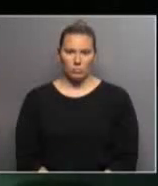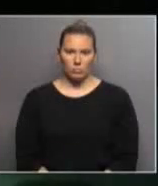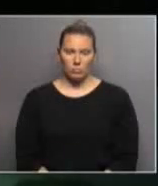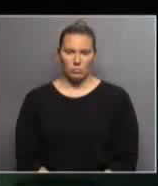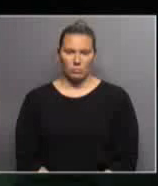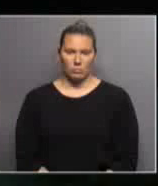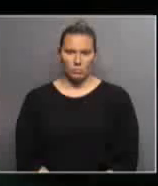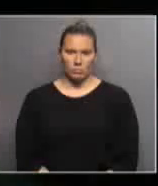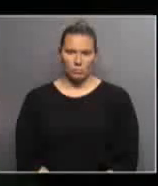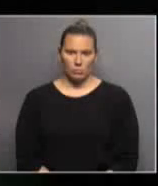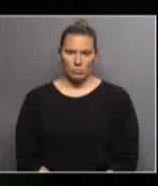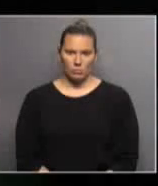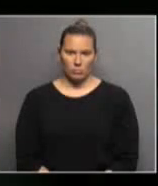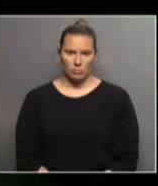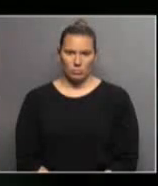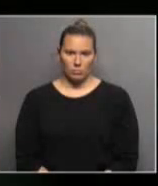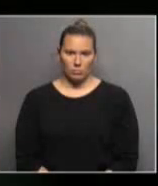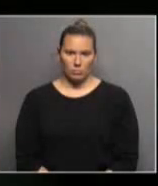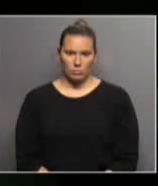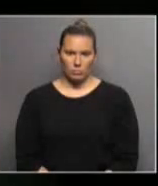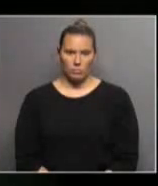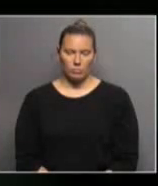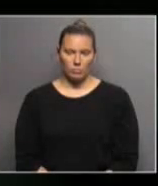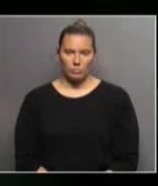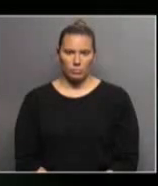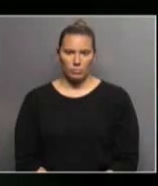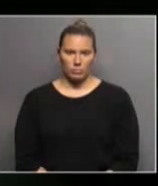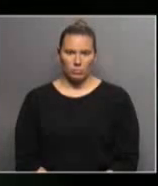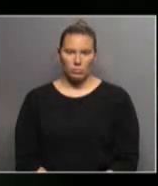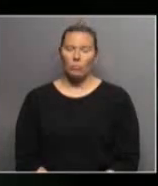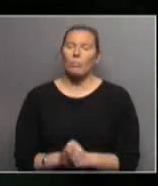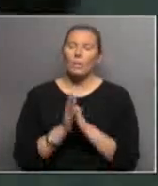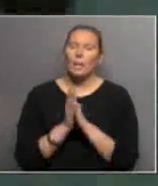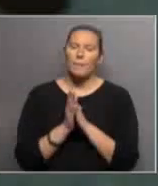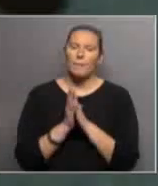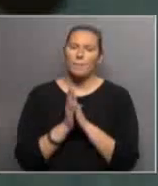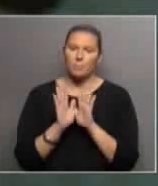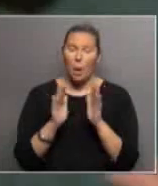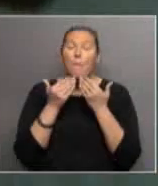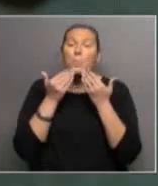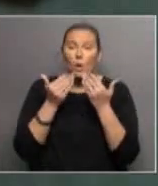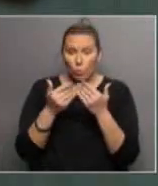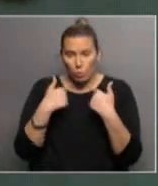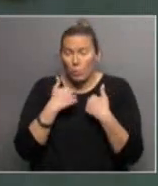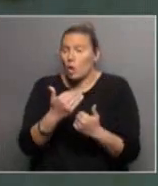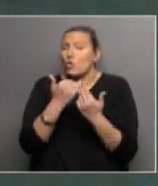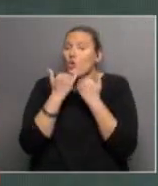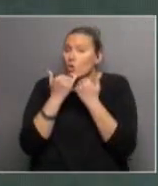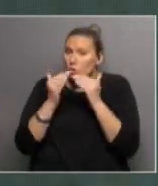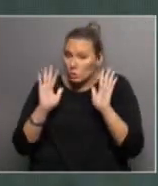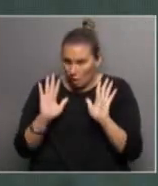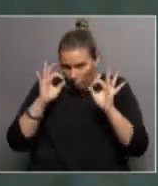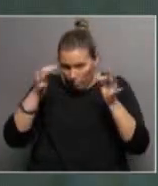carrera de intérprete de lengua de señas. Las personas, pregunto desde la ignorancia